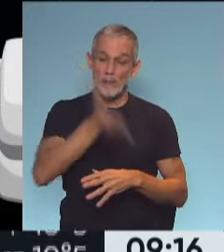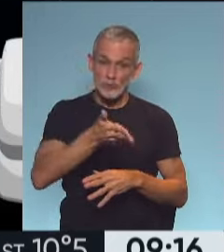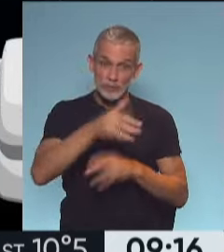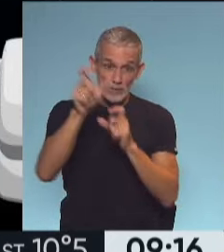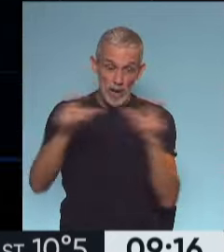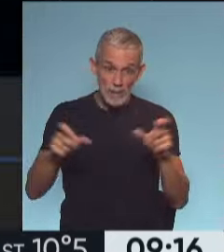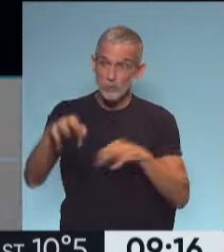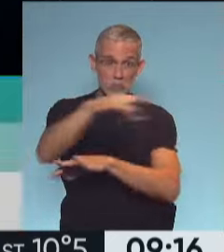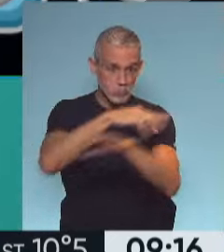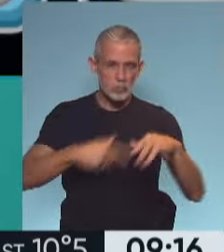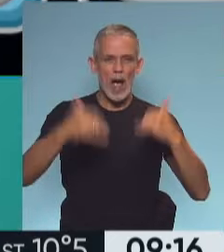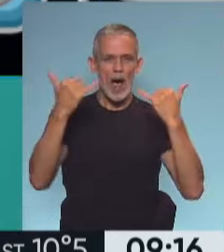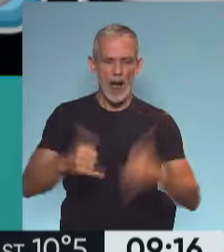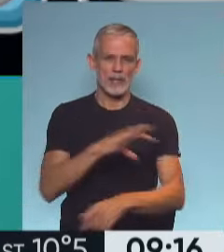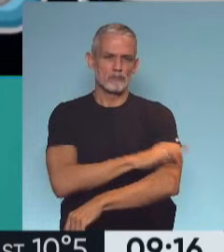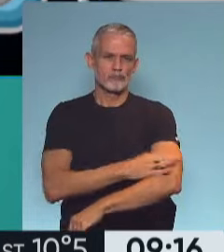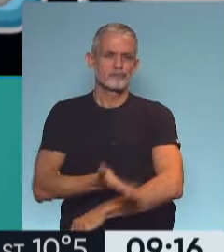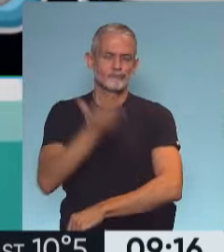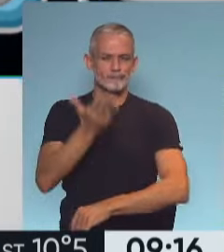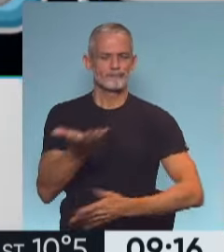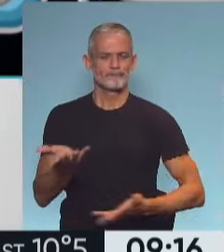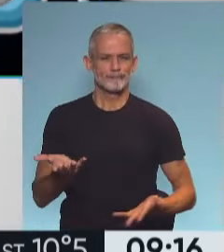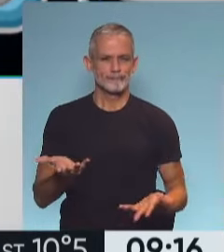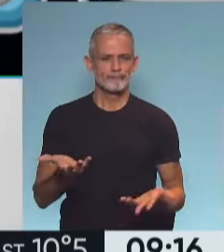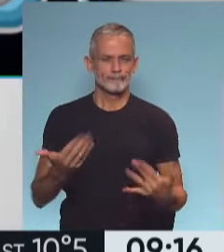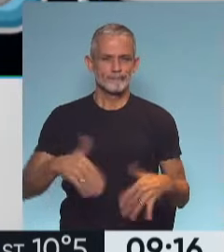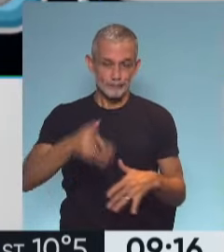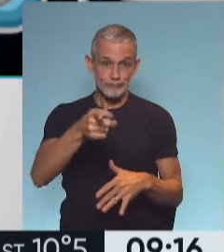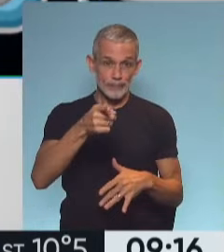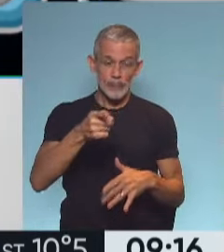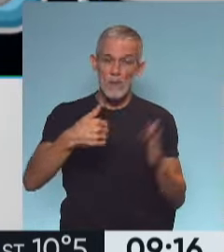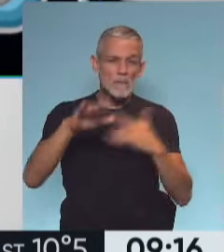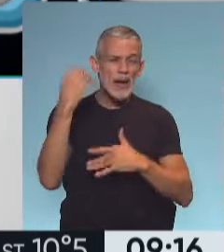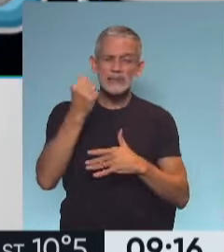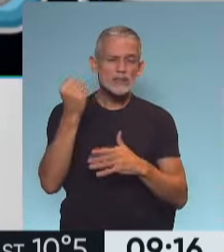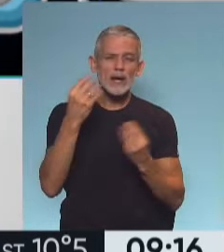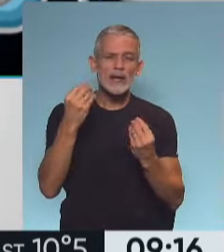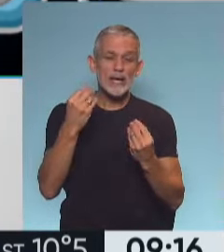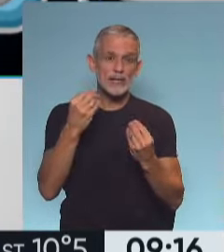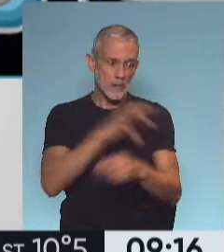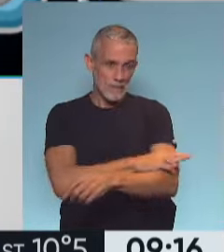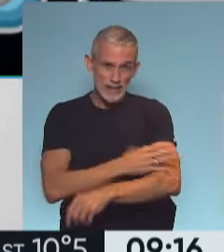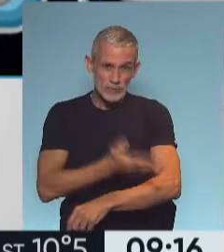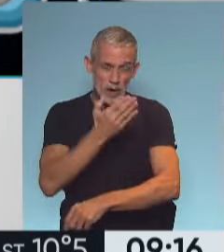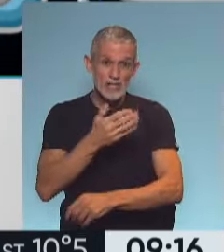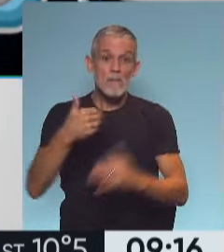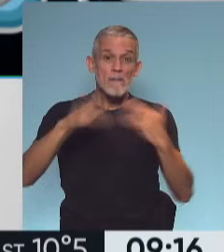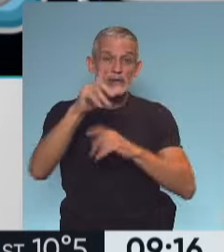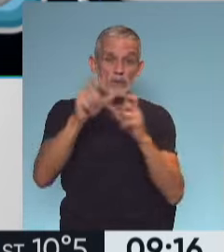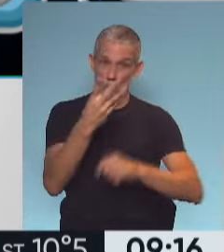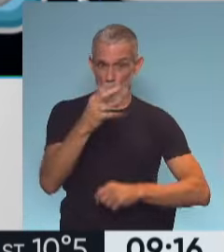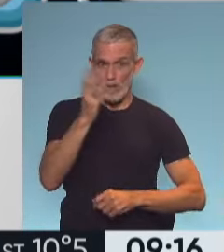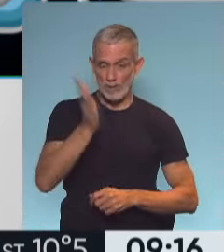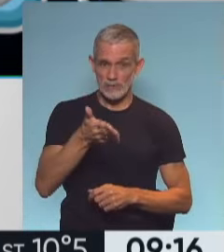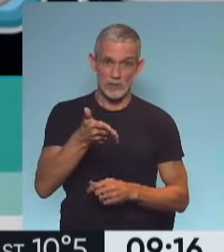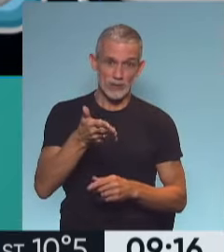caminando por la calle son hipertensas. Y lo más destacado que tiene esta enfermedad es que la mayoría de ellos, un 40%